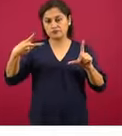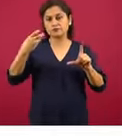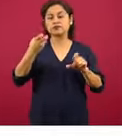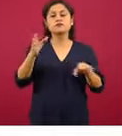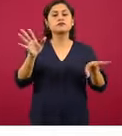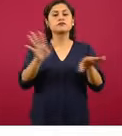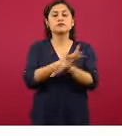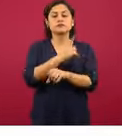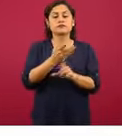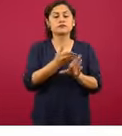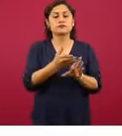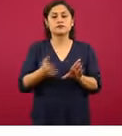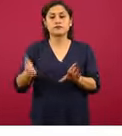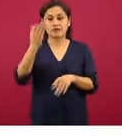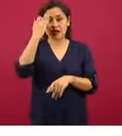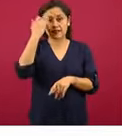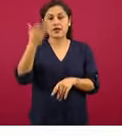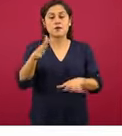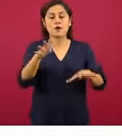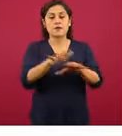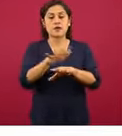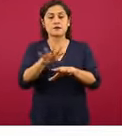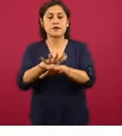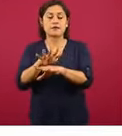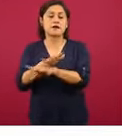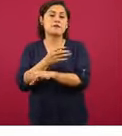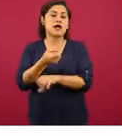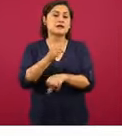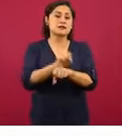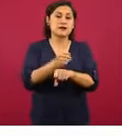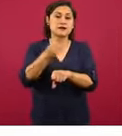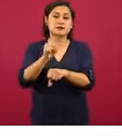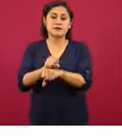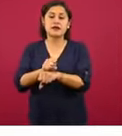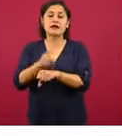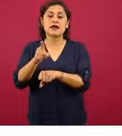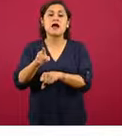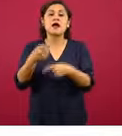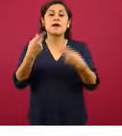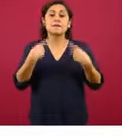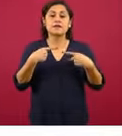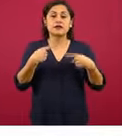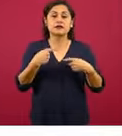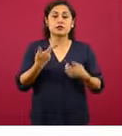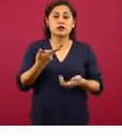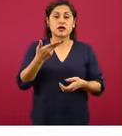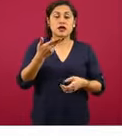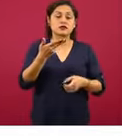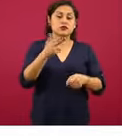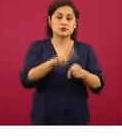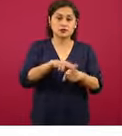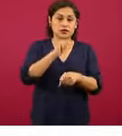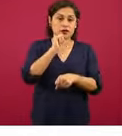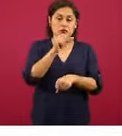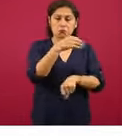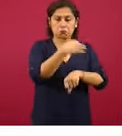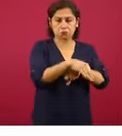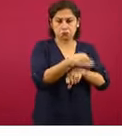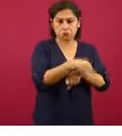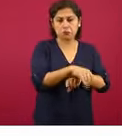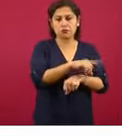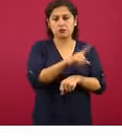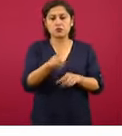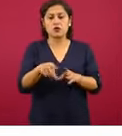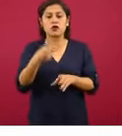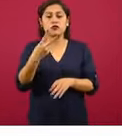días promedio de cada semana en los ambulatorios va bajando, el promedio de la última semana fue de 2.5